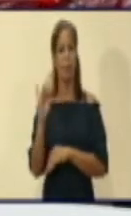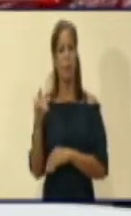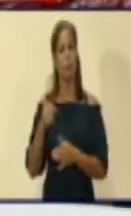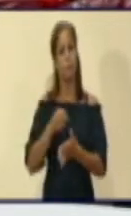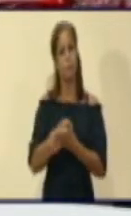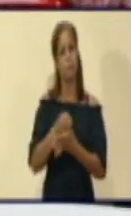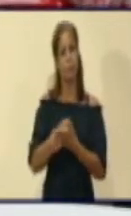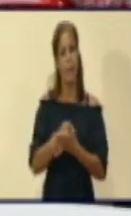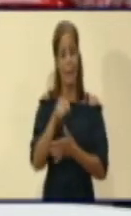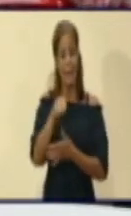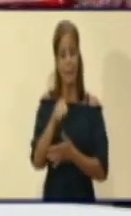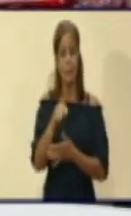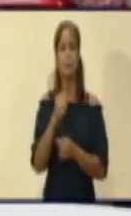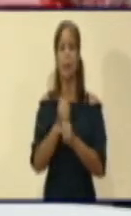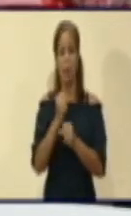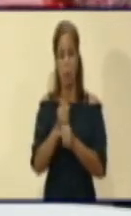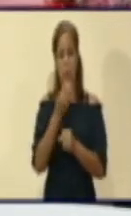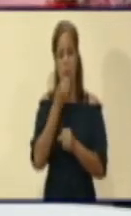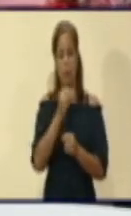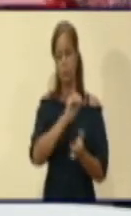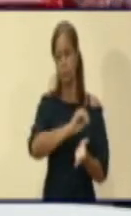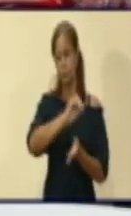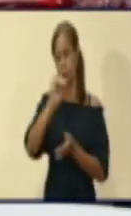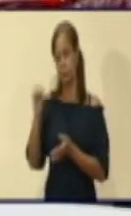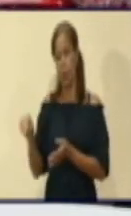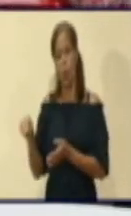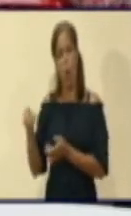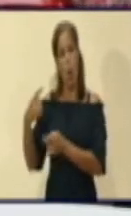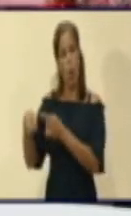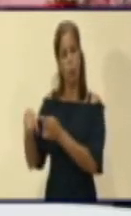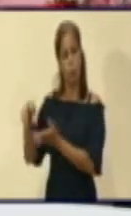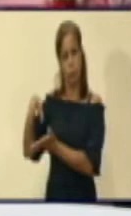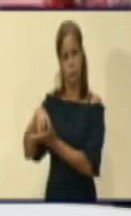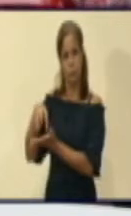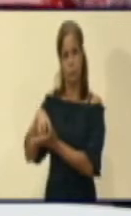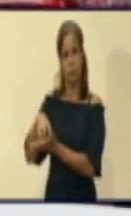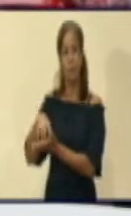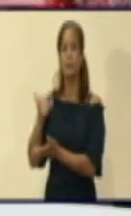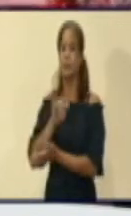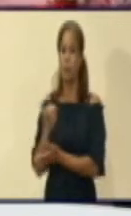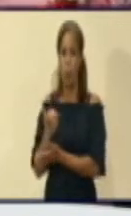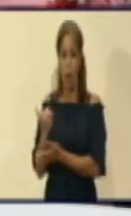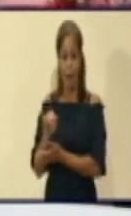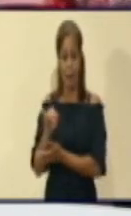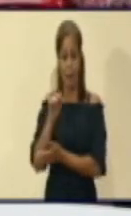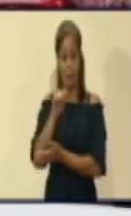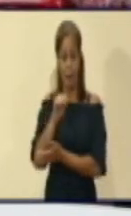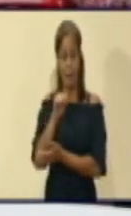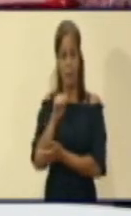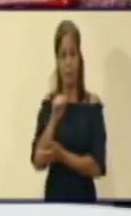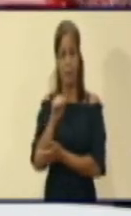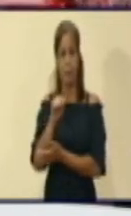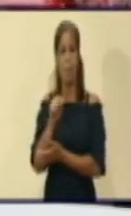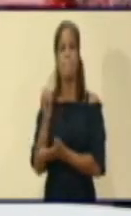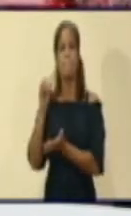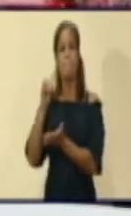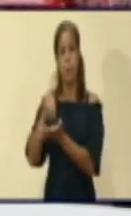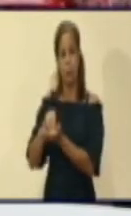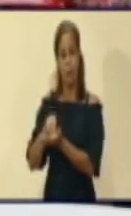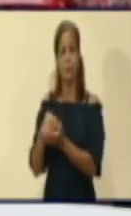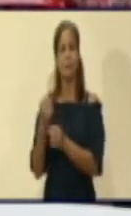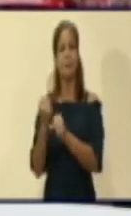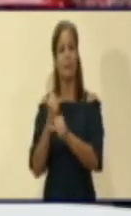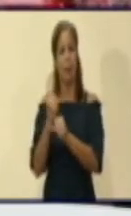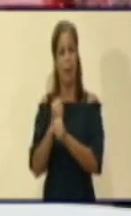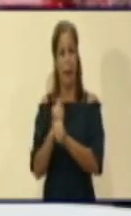va a ser reubicado en otro puesto de trabajo, sea dentro o fuera de su entidad, va a devengar el salario de ese nuevo puesto y no va a perder el vínculo